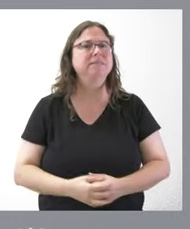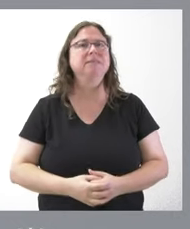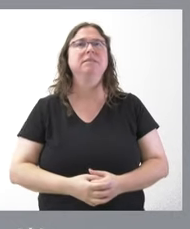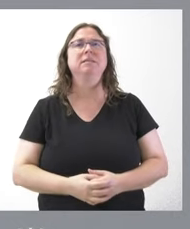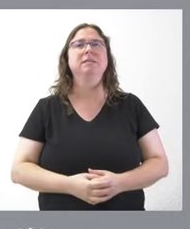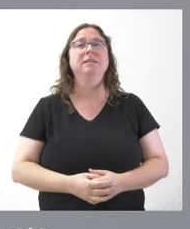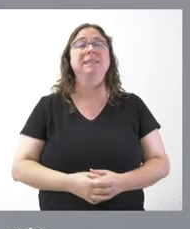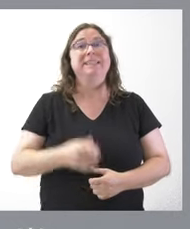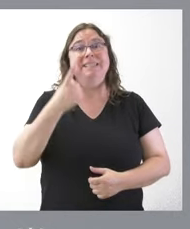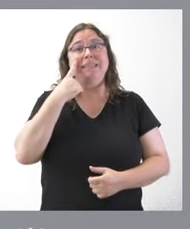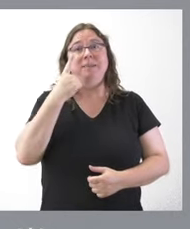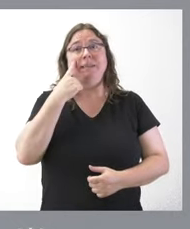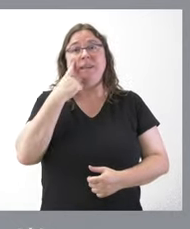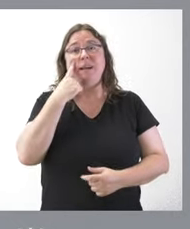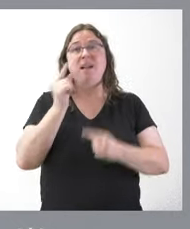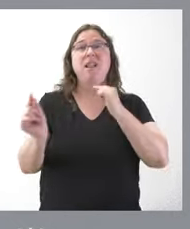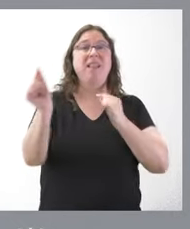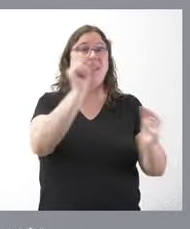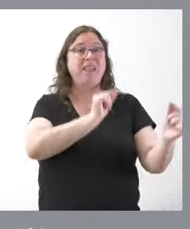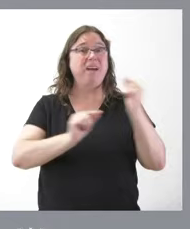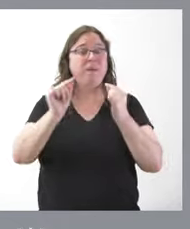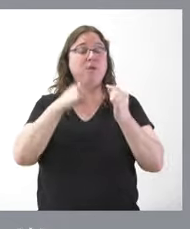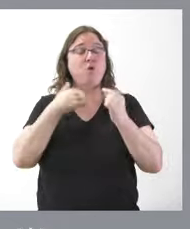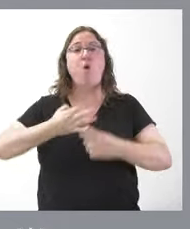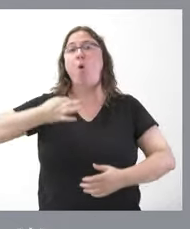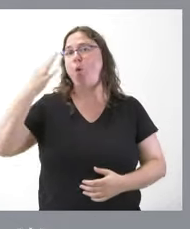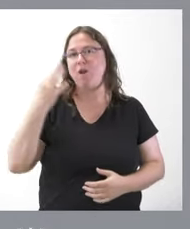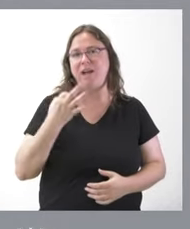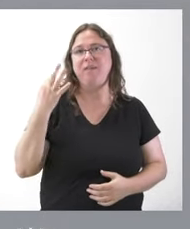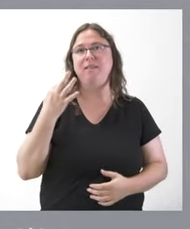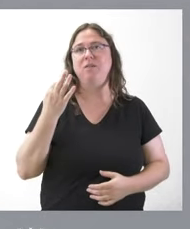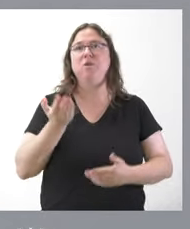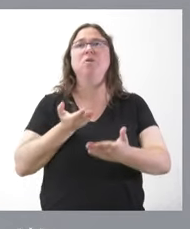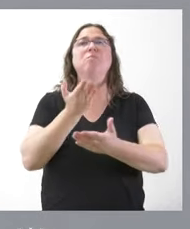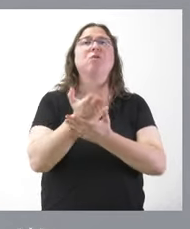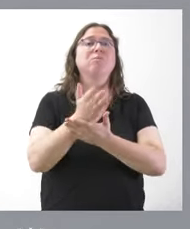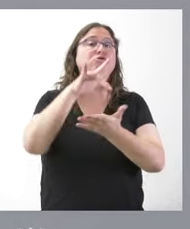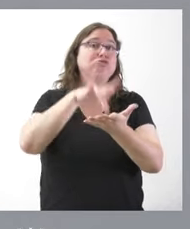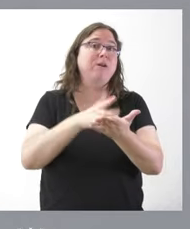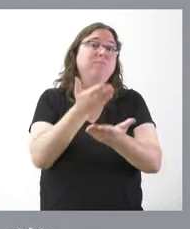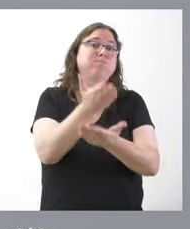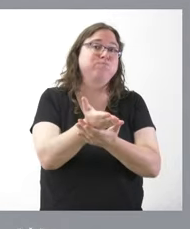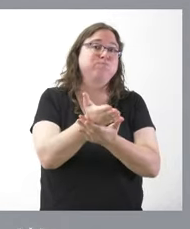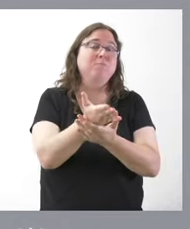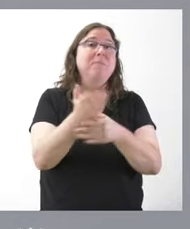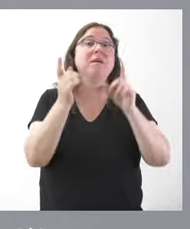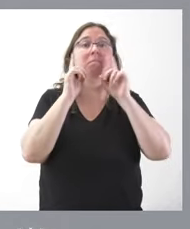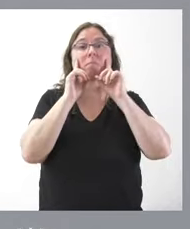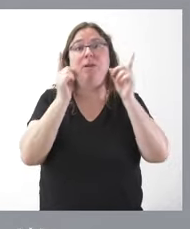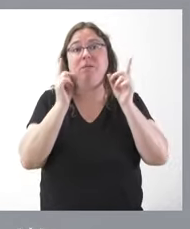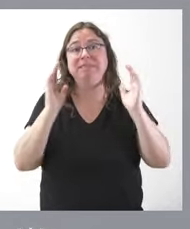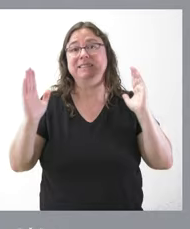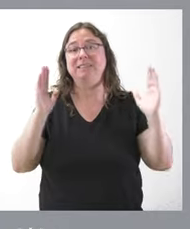Pues, mire, el debate, nuestra obligación es presentarlo para su celebración. Está previsto que se celebre